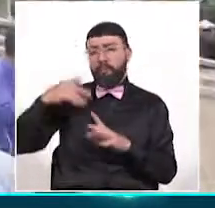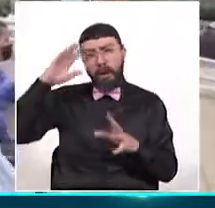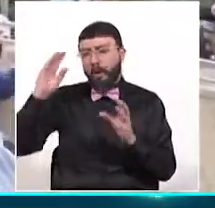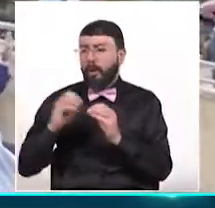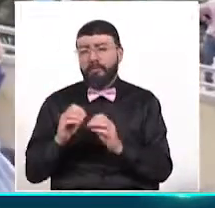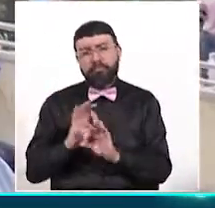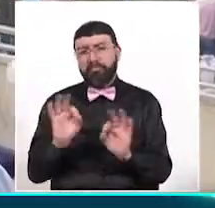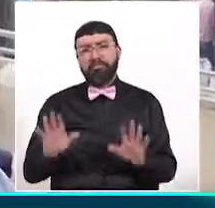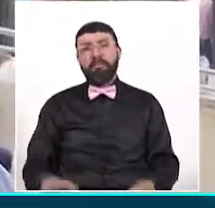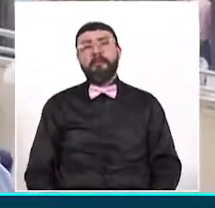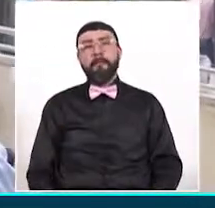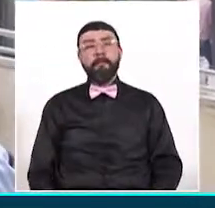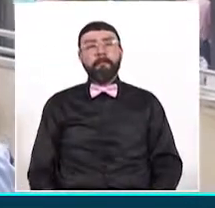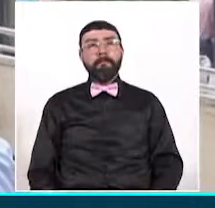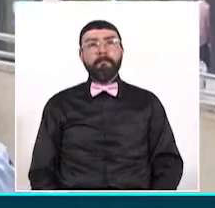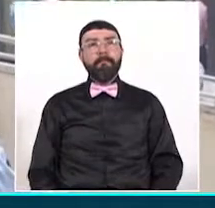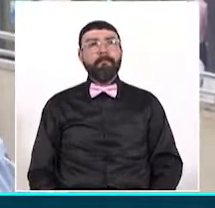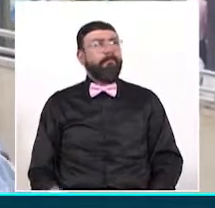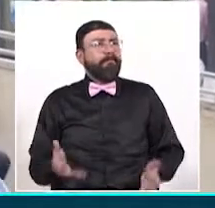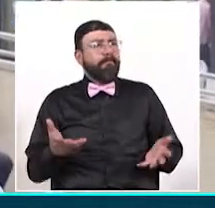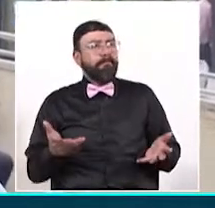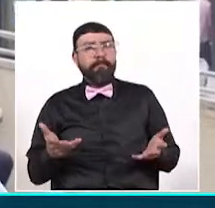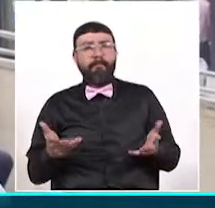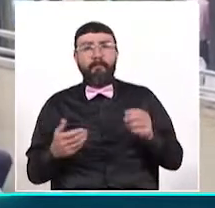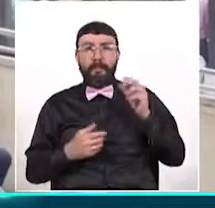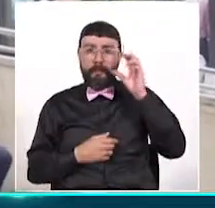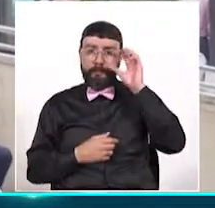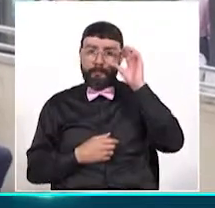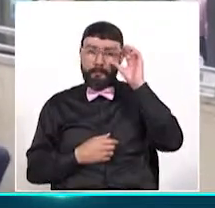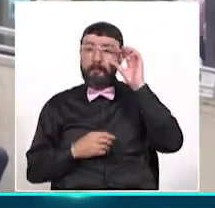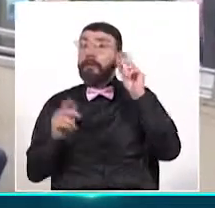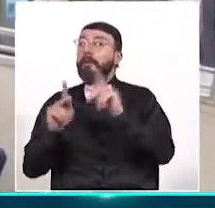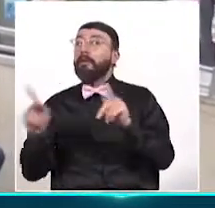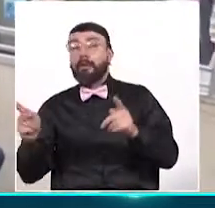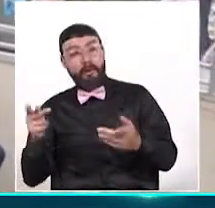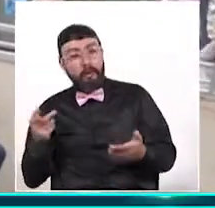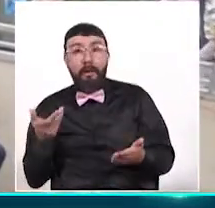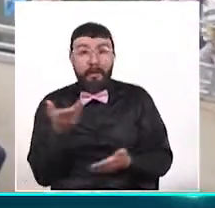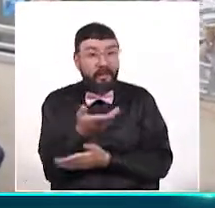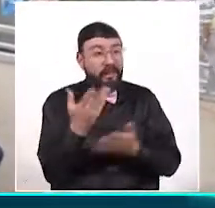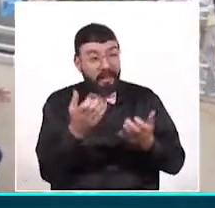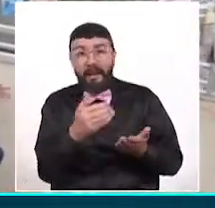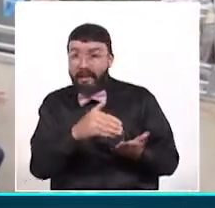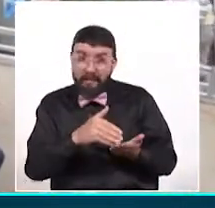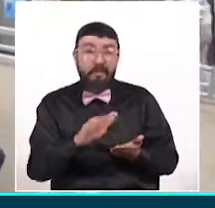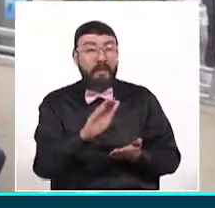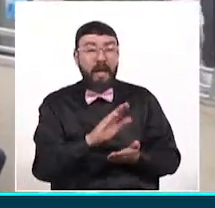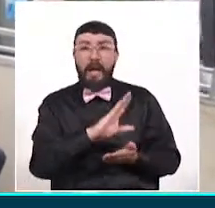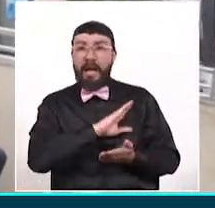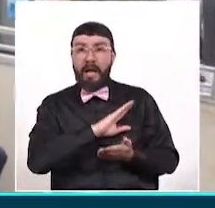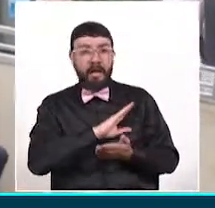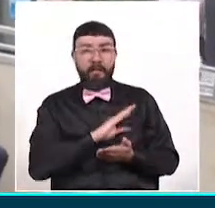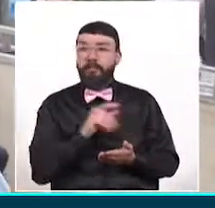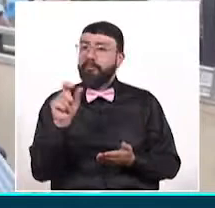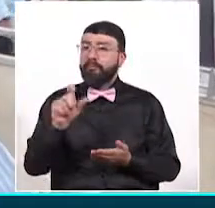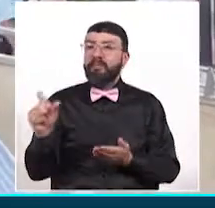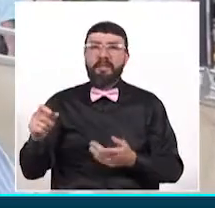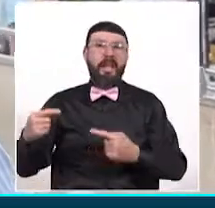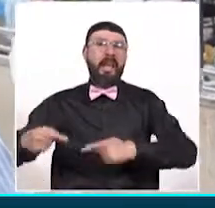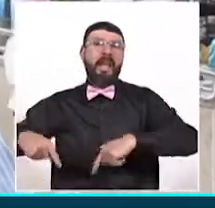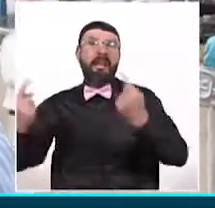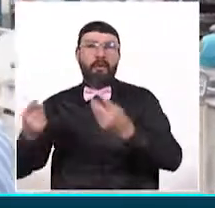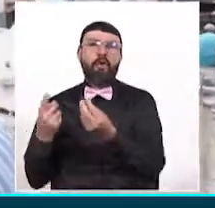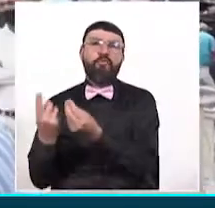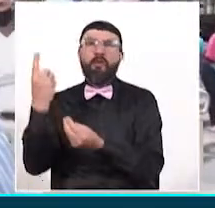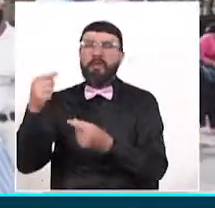comparto. Es un absurdo. Los que promueven eso, esas revocatorias son los que pierden, los enemigos políticos.